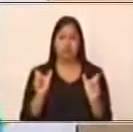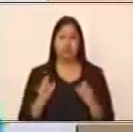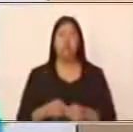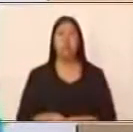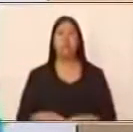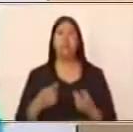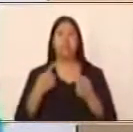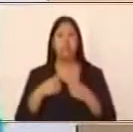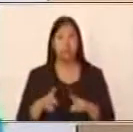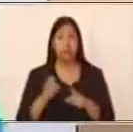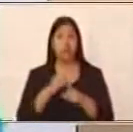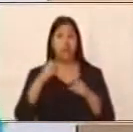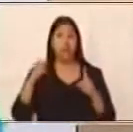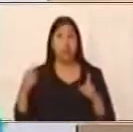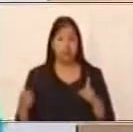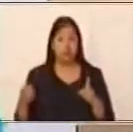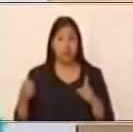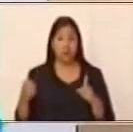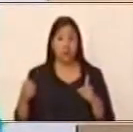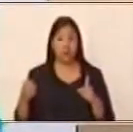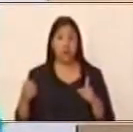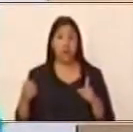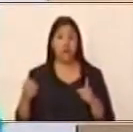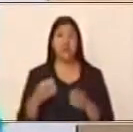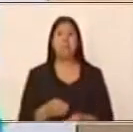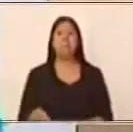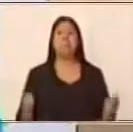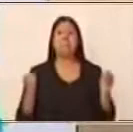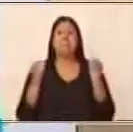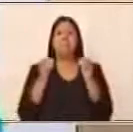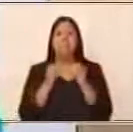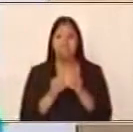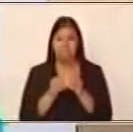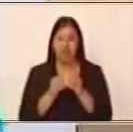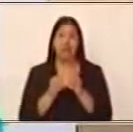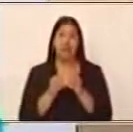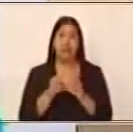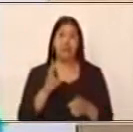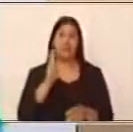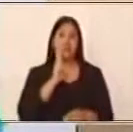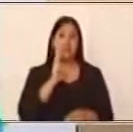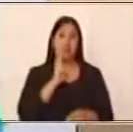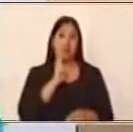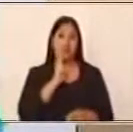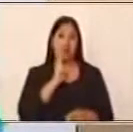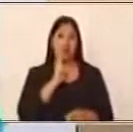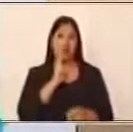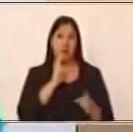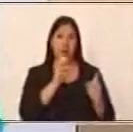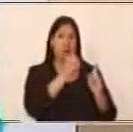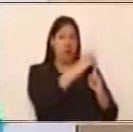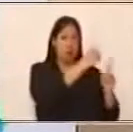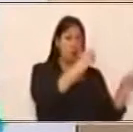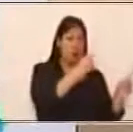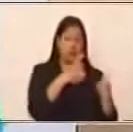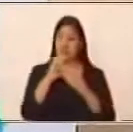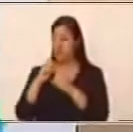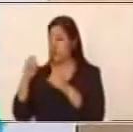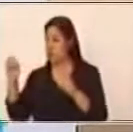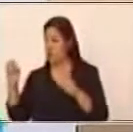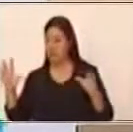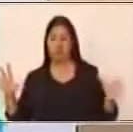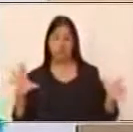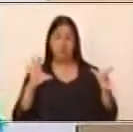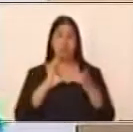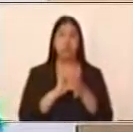de las oraciones compuestas, vamos a encontrar más de un verbo. Entonces, va a ser fácil identificar estas